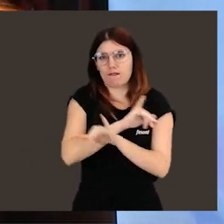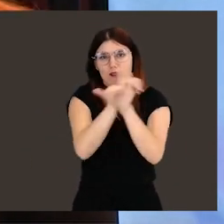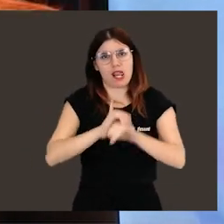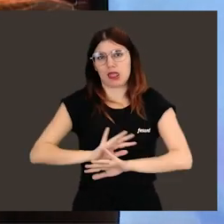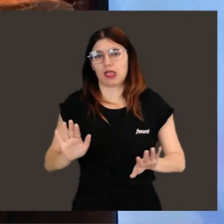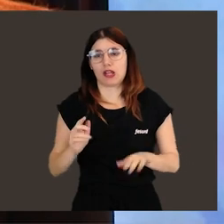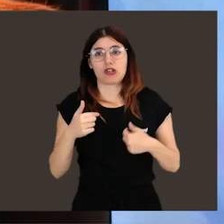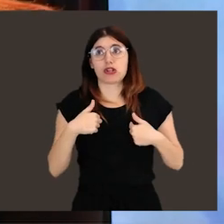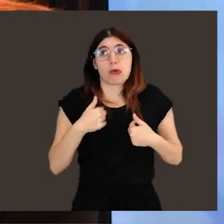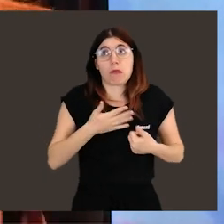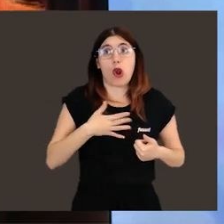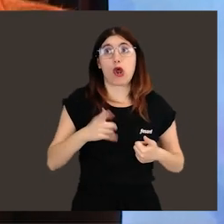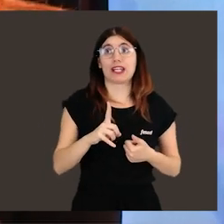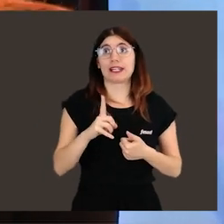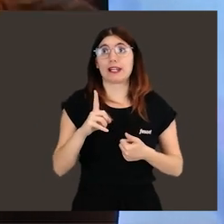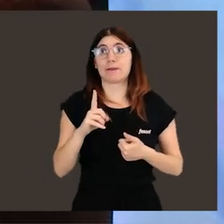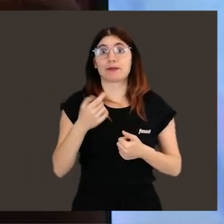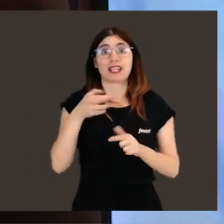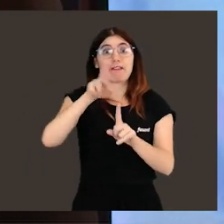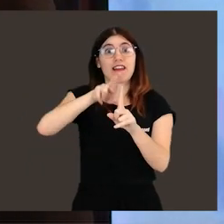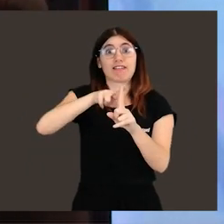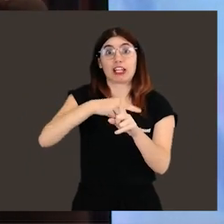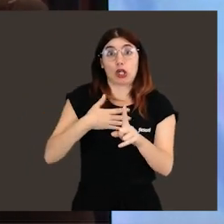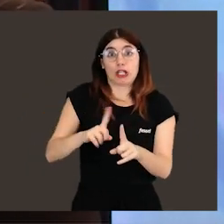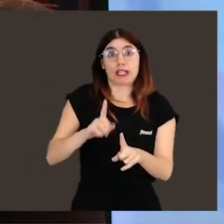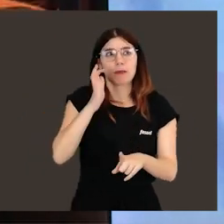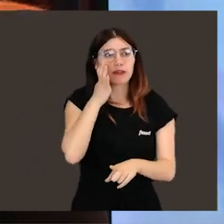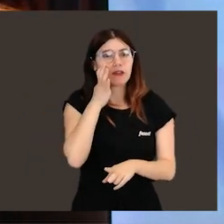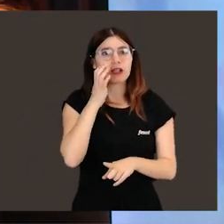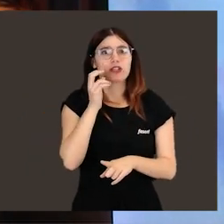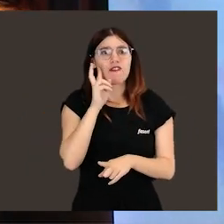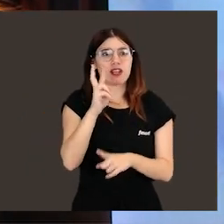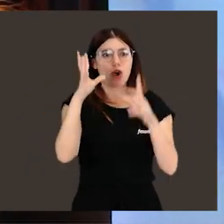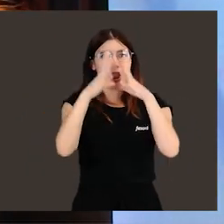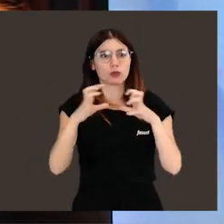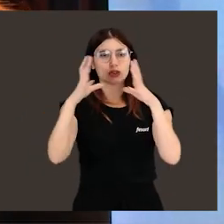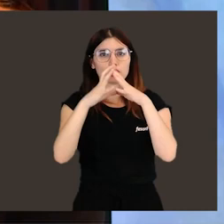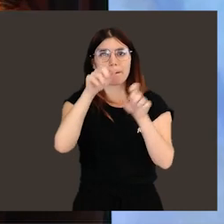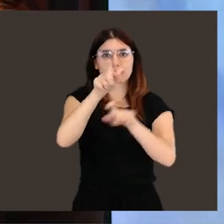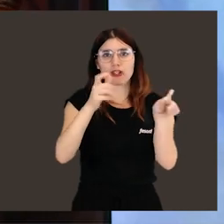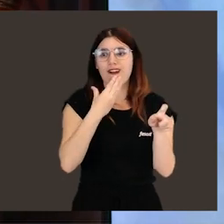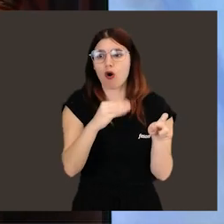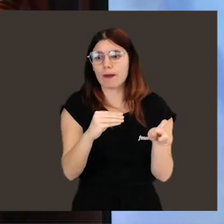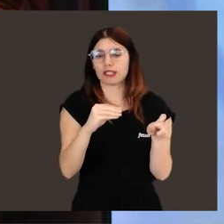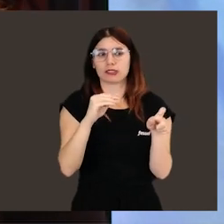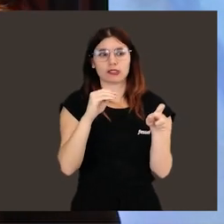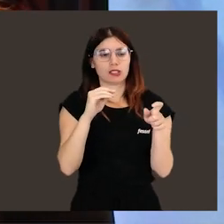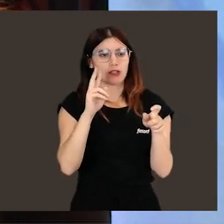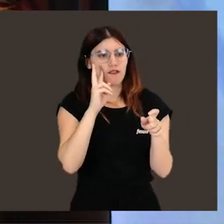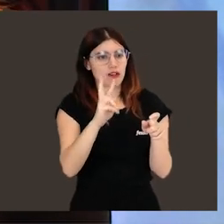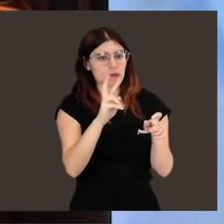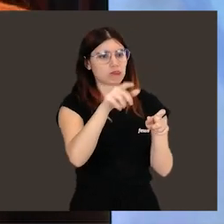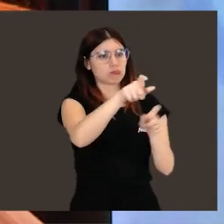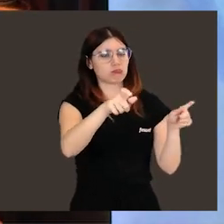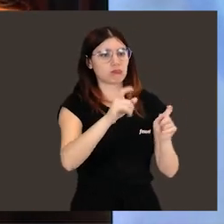que yo no pretendía convertirme en un referente pero veo la ilusión en mucha gente joven. Les veo